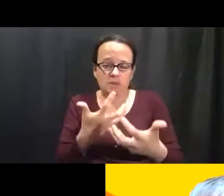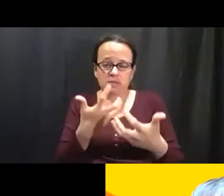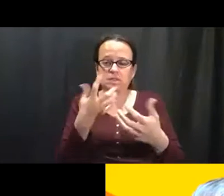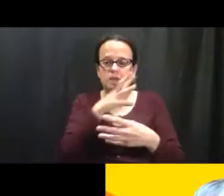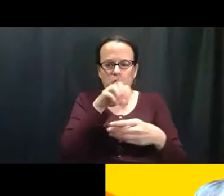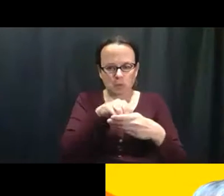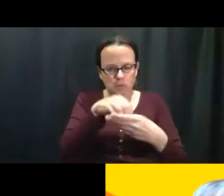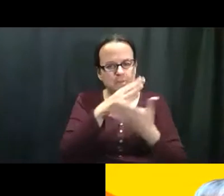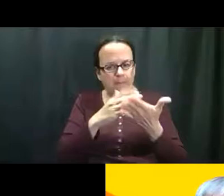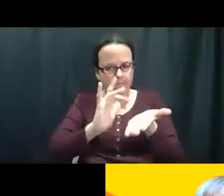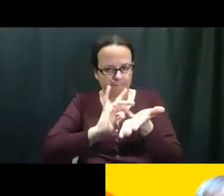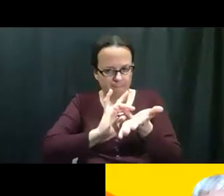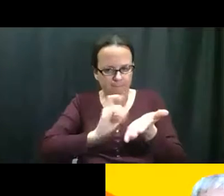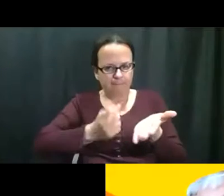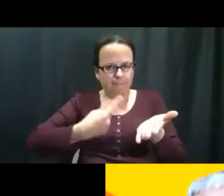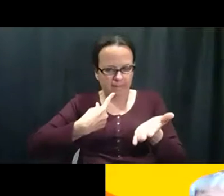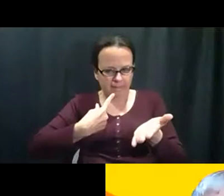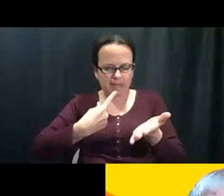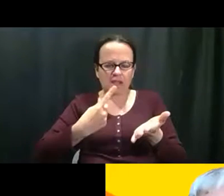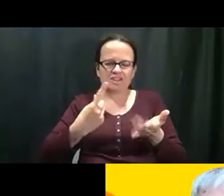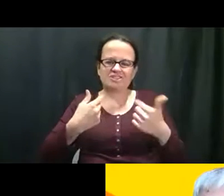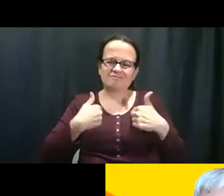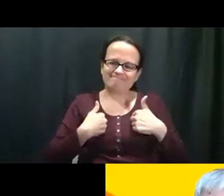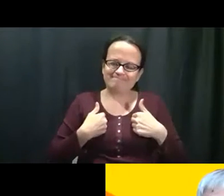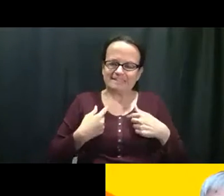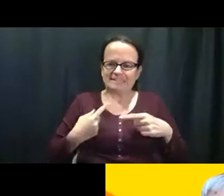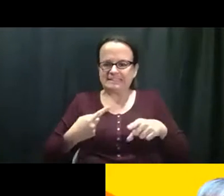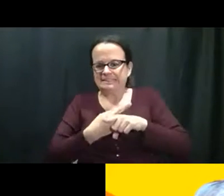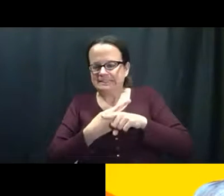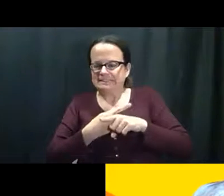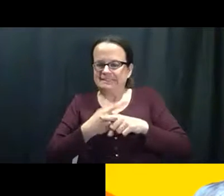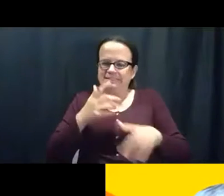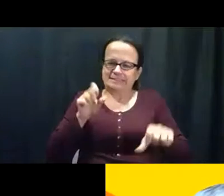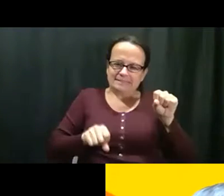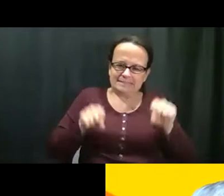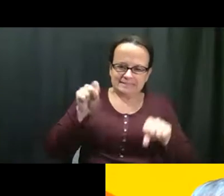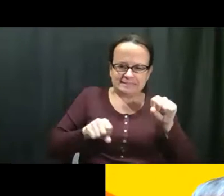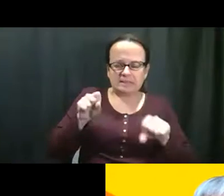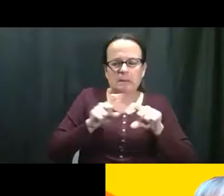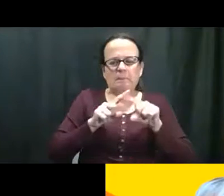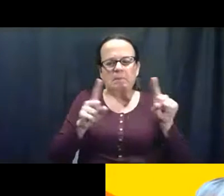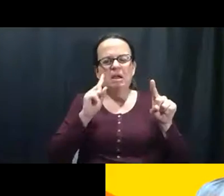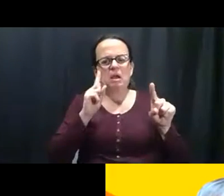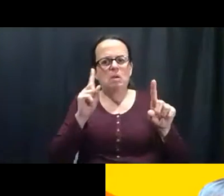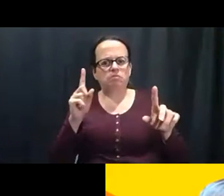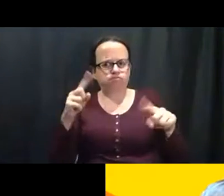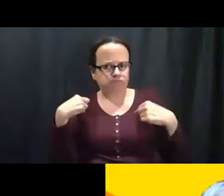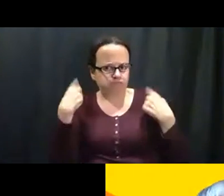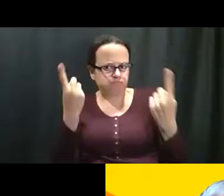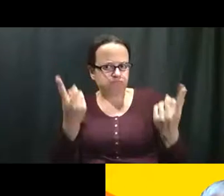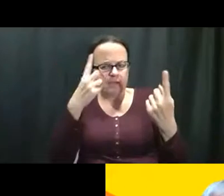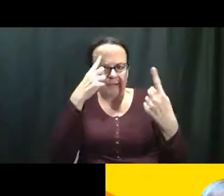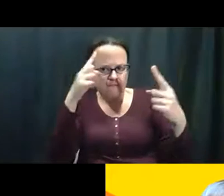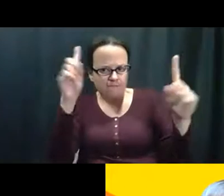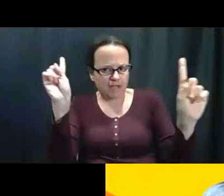que eso también incluyó un poco de medicamento que yo estaba, eh, en, en conflicción con eso. Estaba